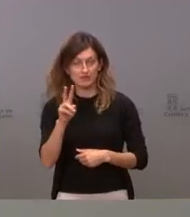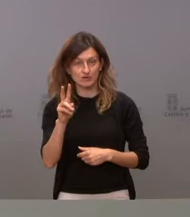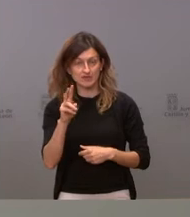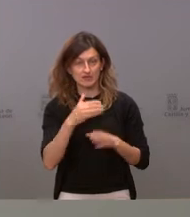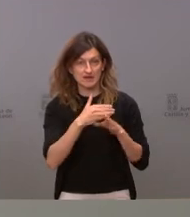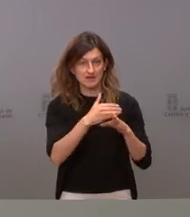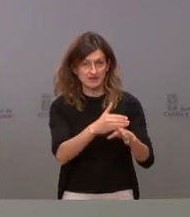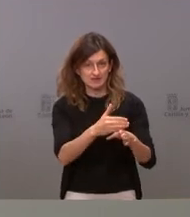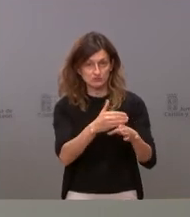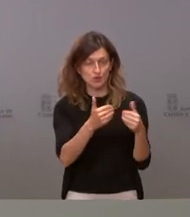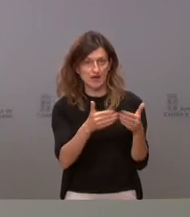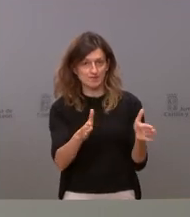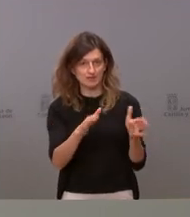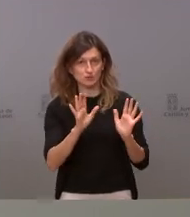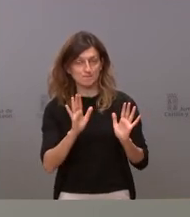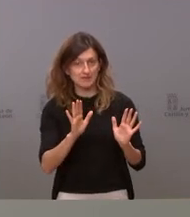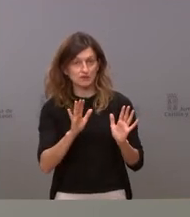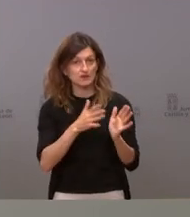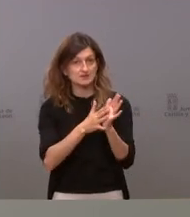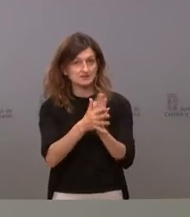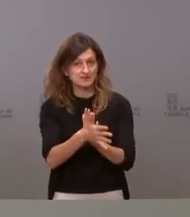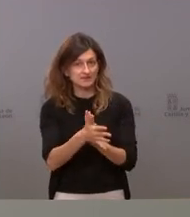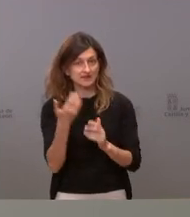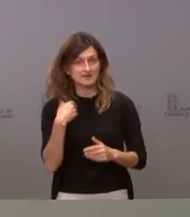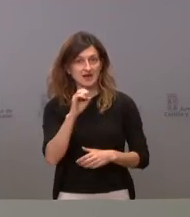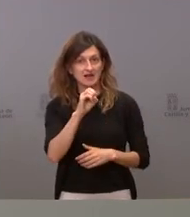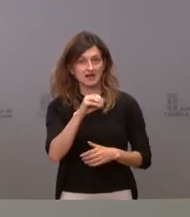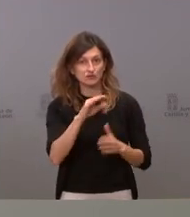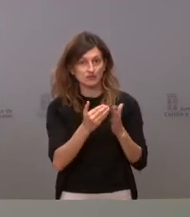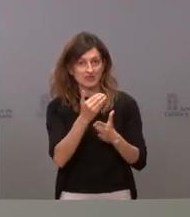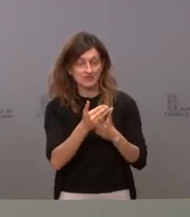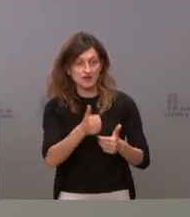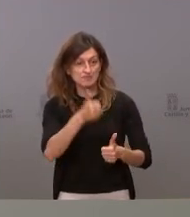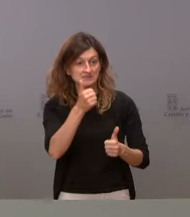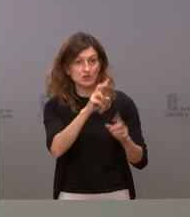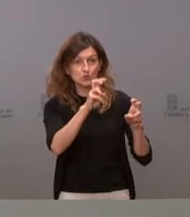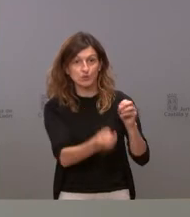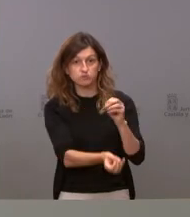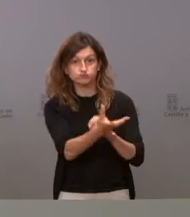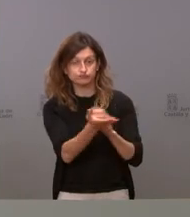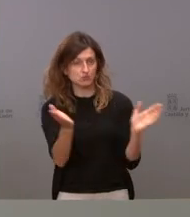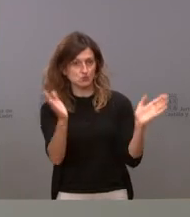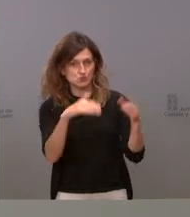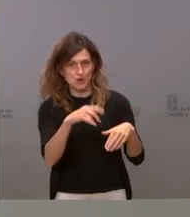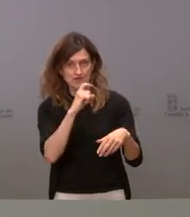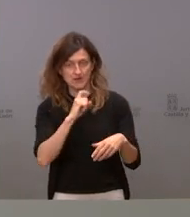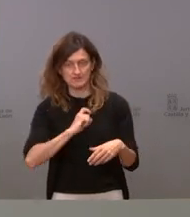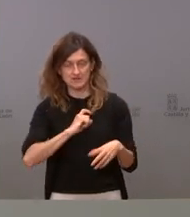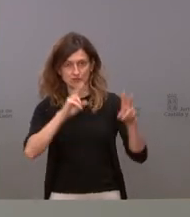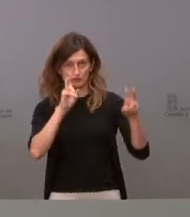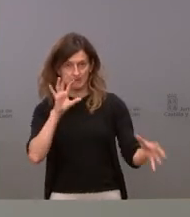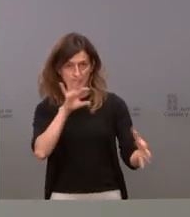abiertos pero no activos. Es decir, han pasado más de 14 días sin casos nuevos notificados en relación a